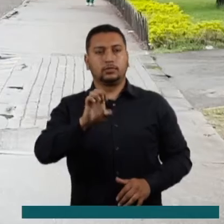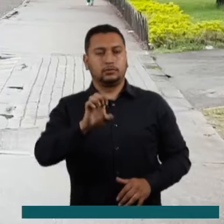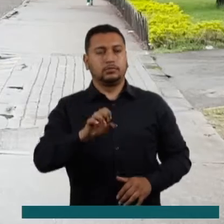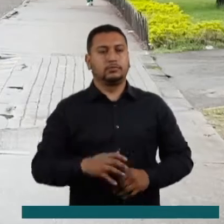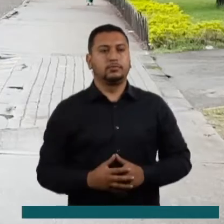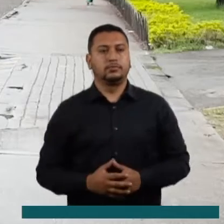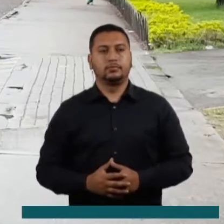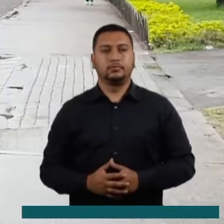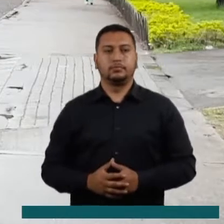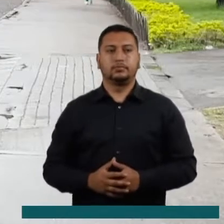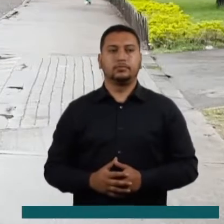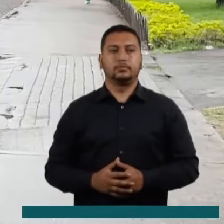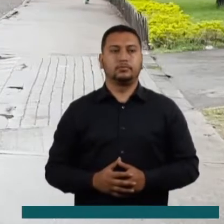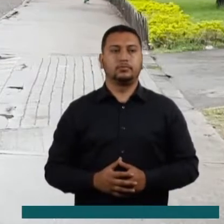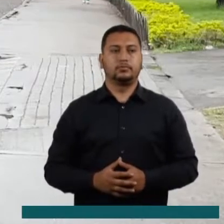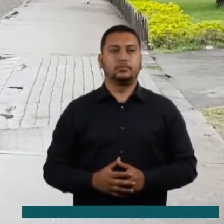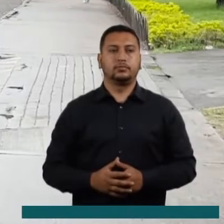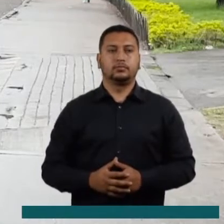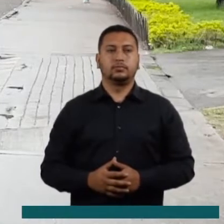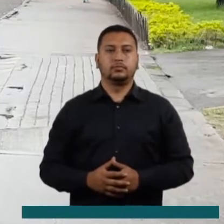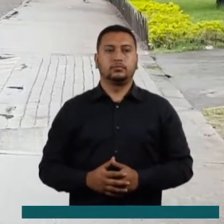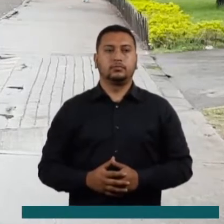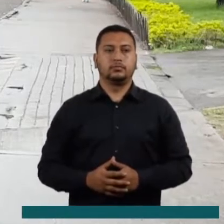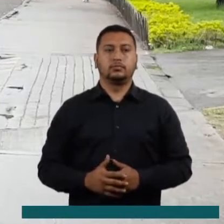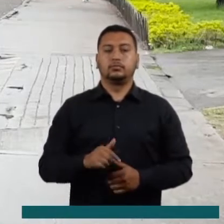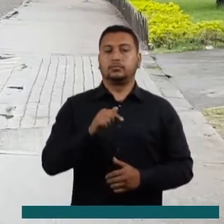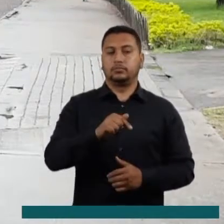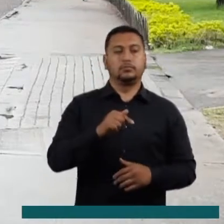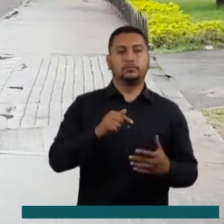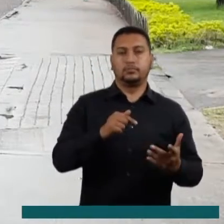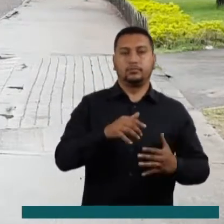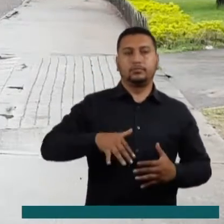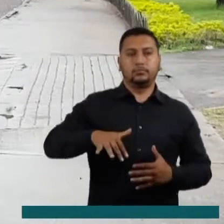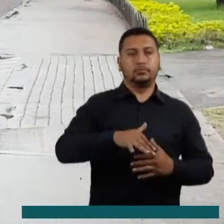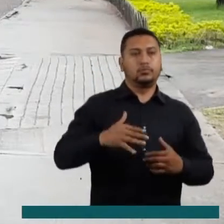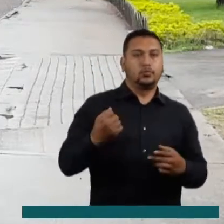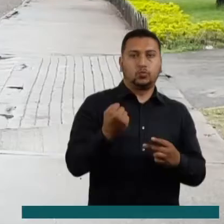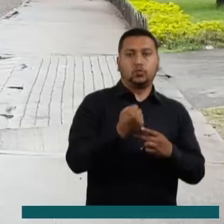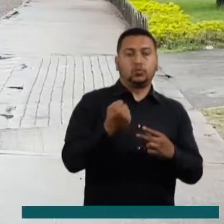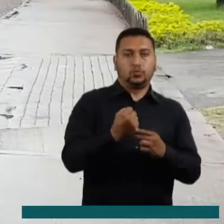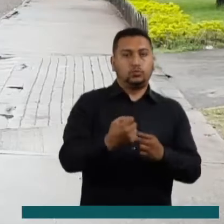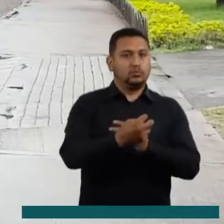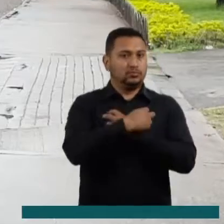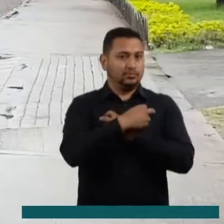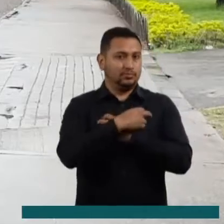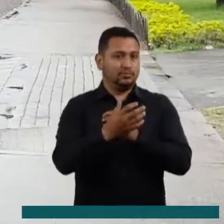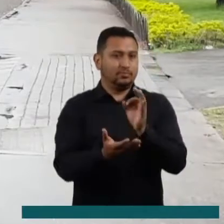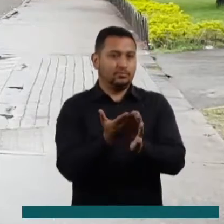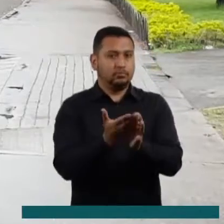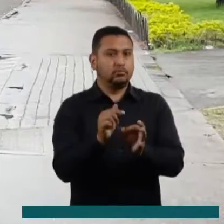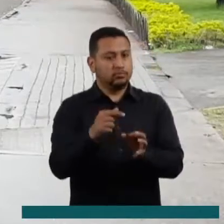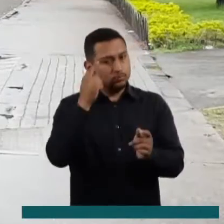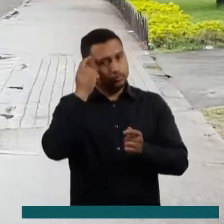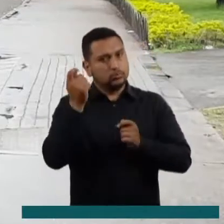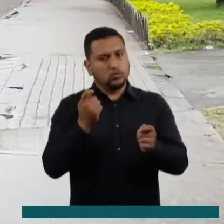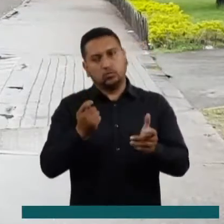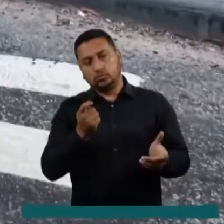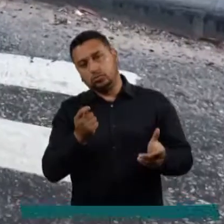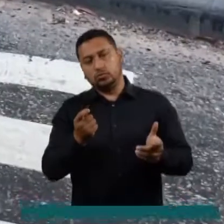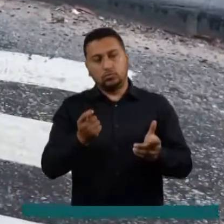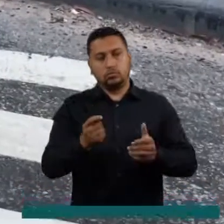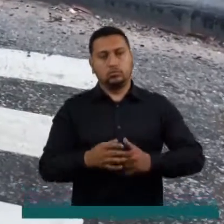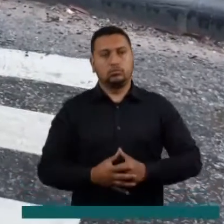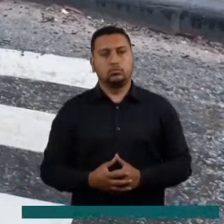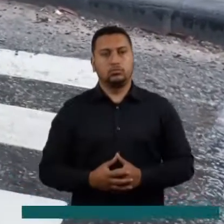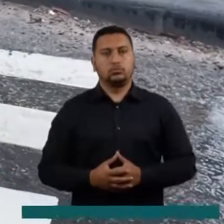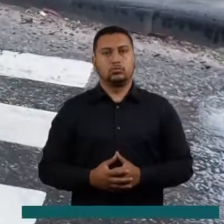Por medio de 63 botones sonoros, la capital del departamento del Huila pone en marcha una estrategia para promover la movilidad segura.